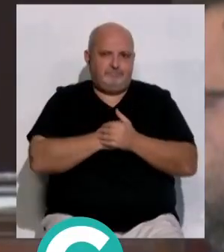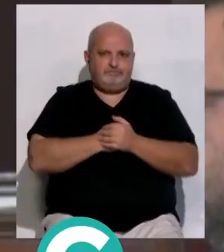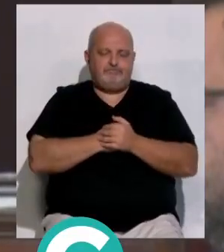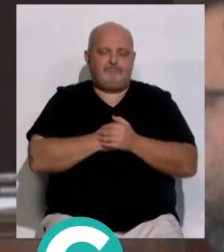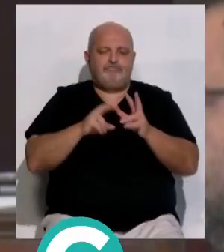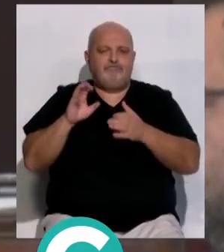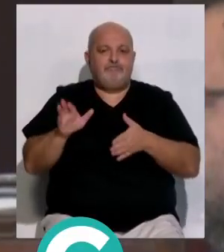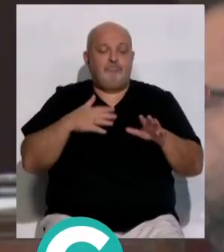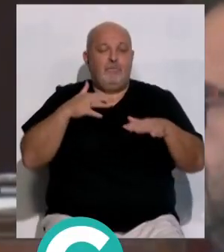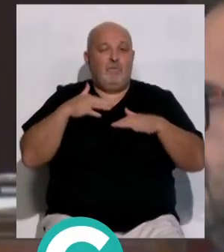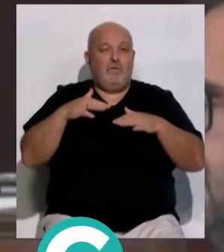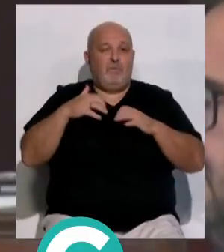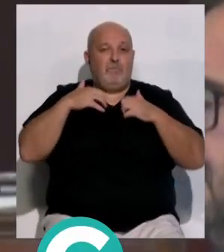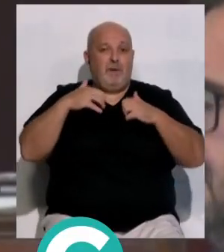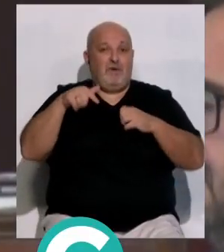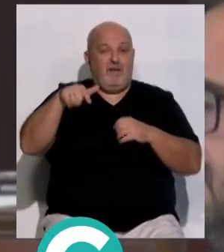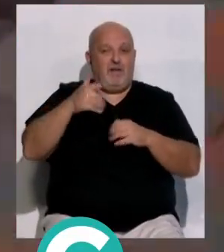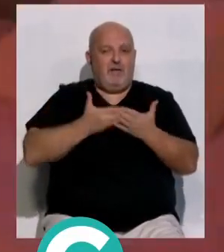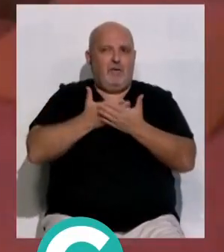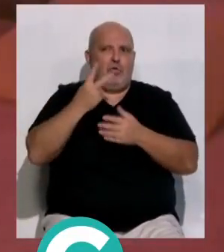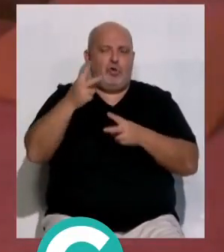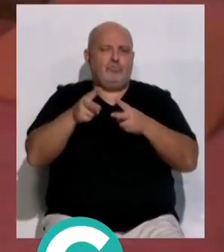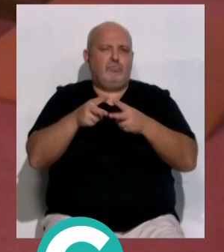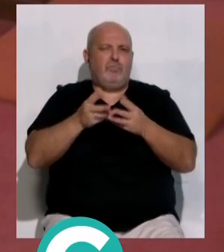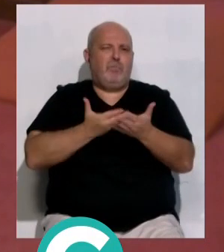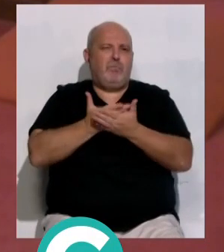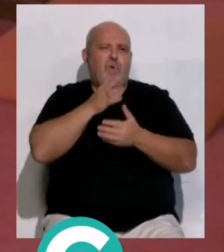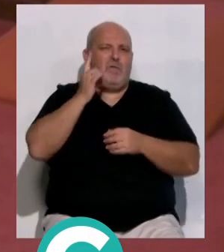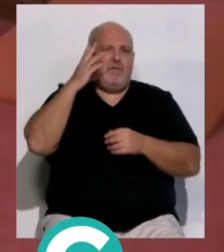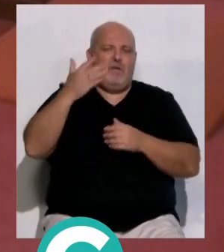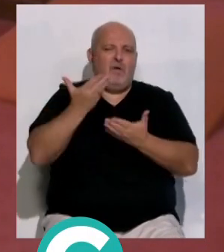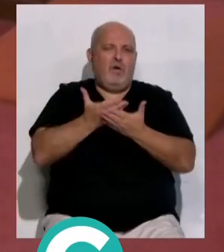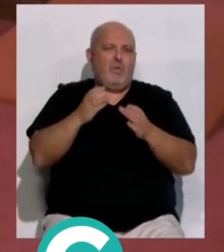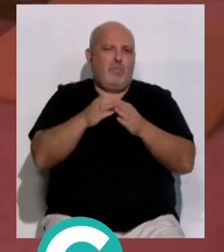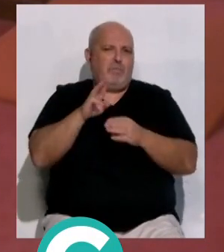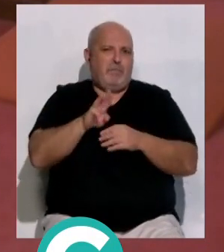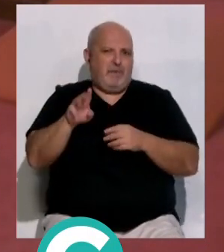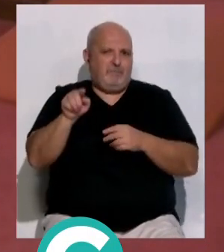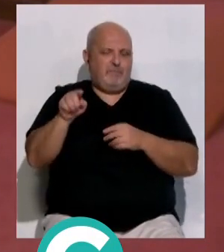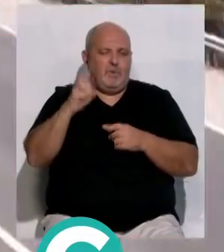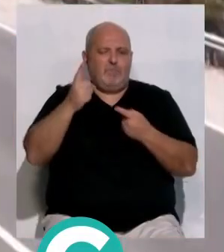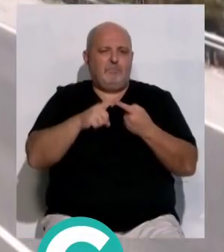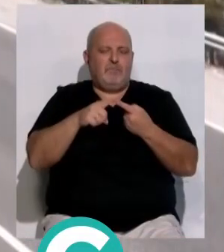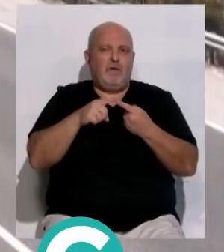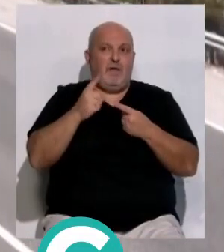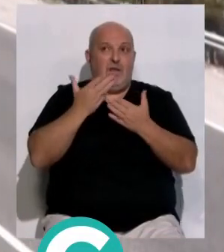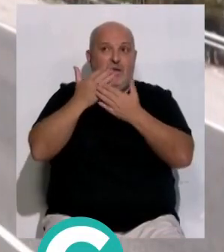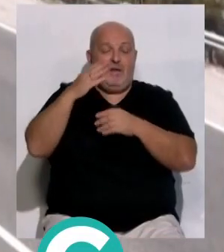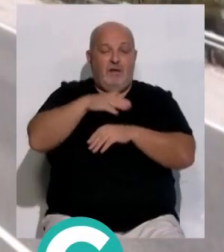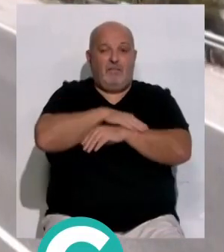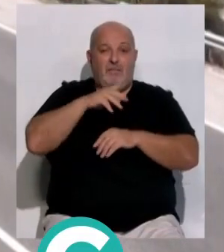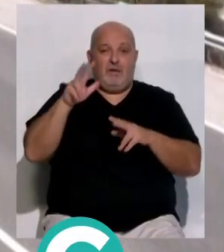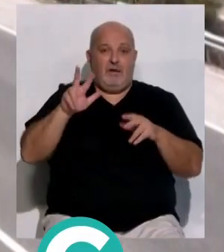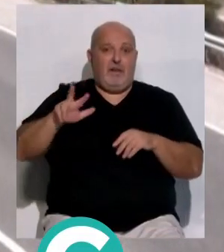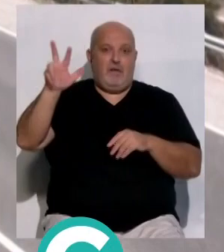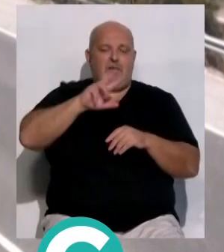En materia de movilidad del Pleno del Ayuntamiento ha aprobado dos propuestas por iniciativa del Grupo Popular. Por un lado, instar al Gobierno Central a acometer con